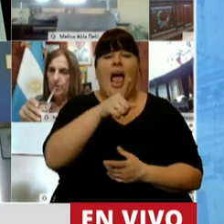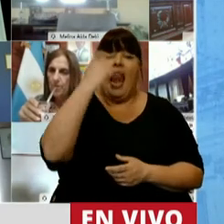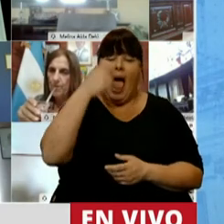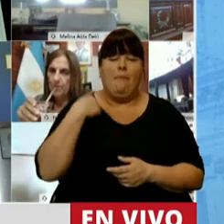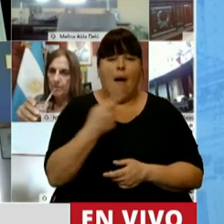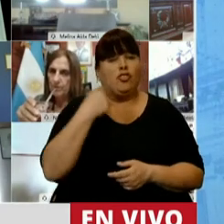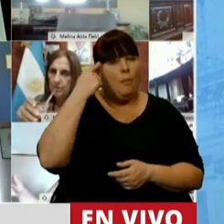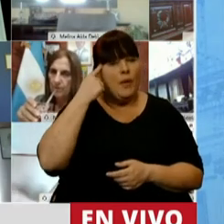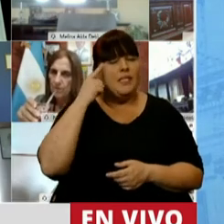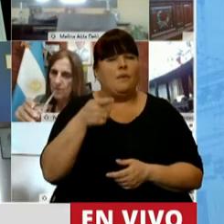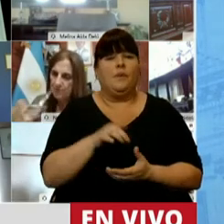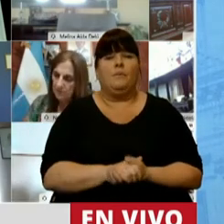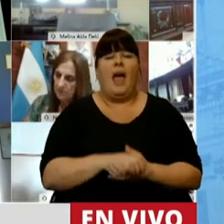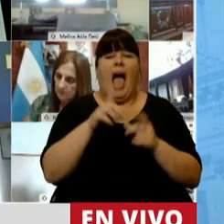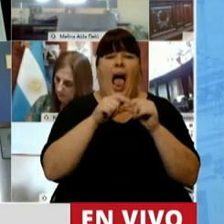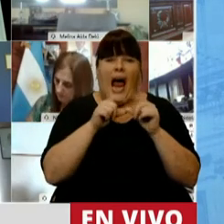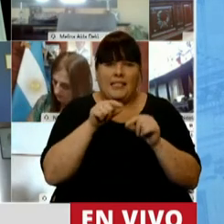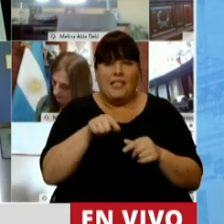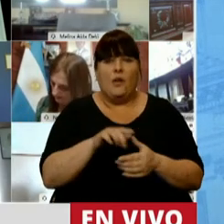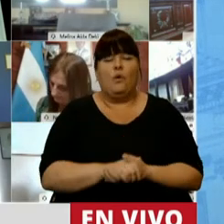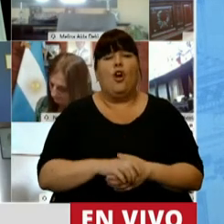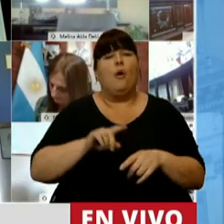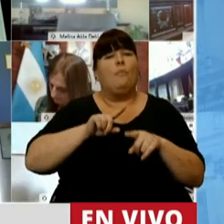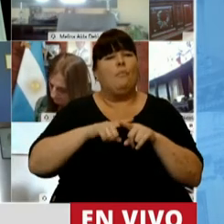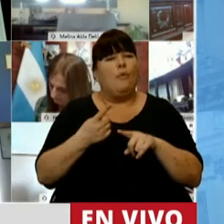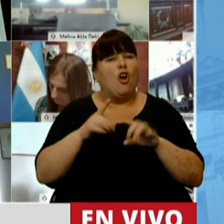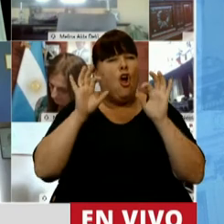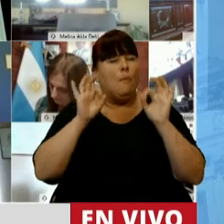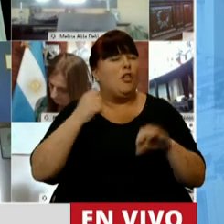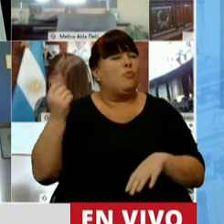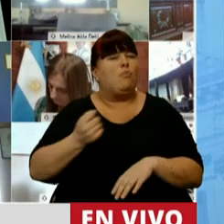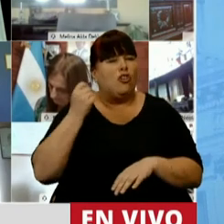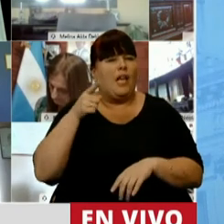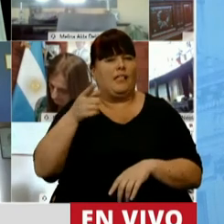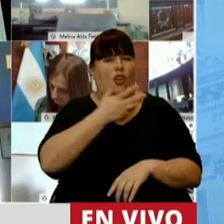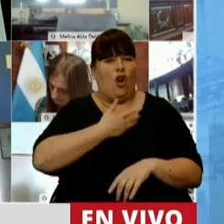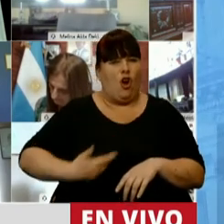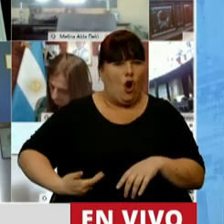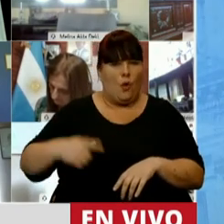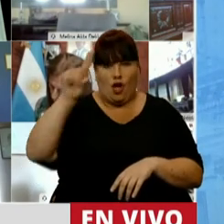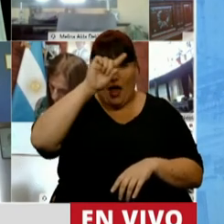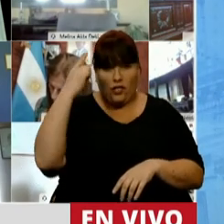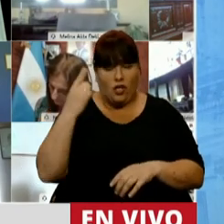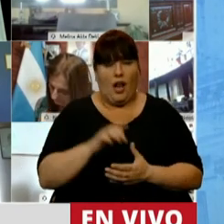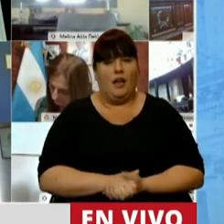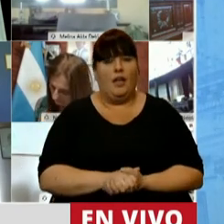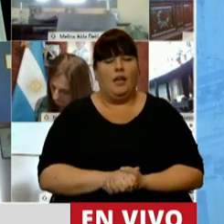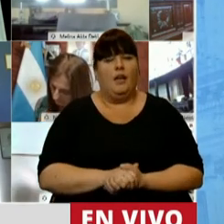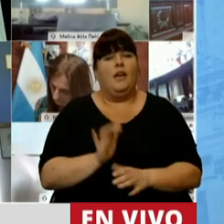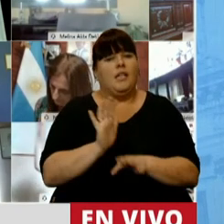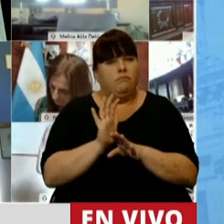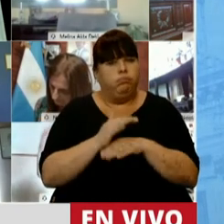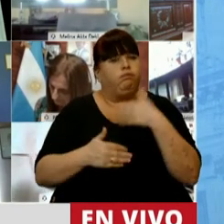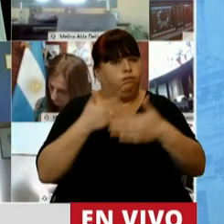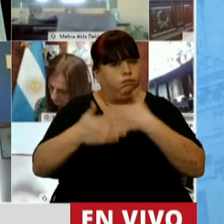Pampa entendemos que esta inclusión, que este artículo respecto a un gesto político y federal es muy importante del gobierno nacional y que representa